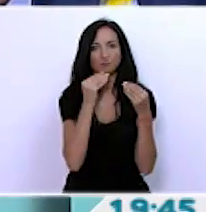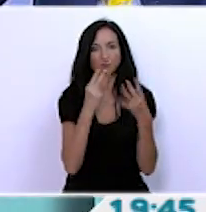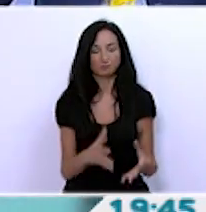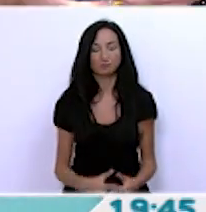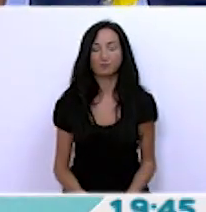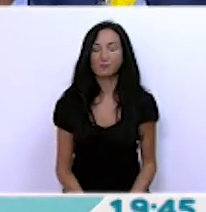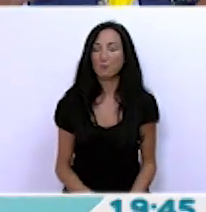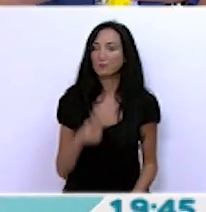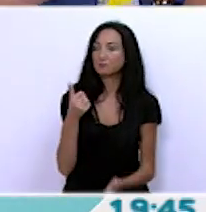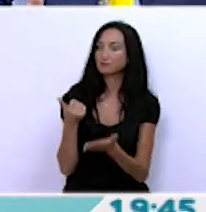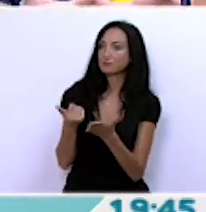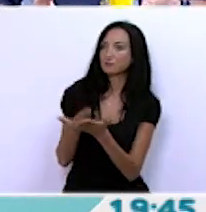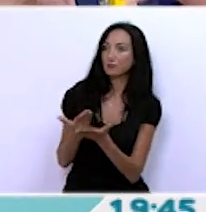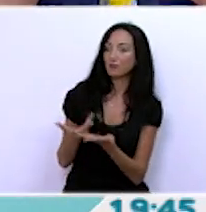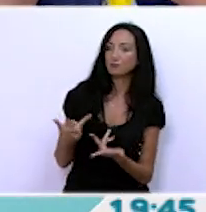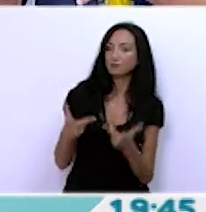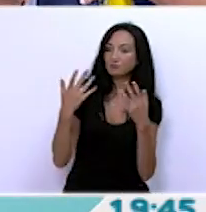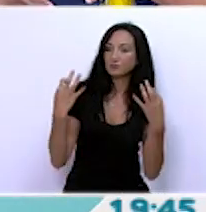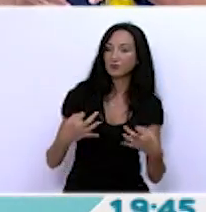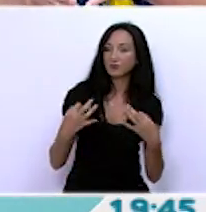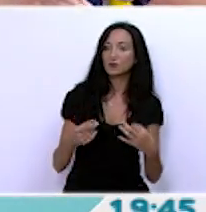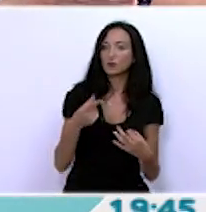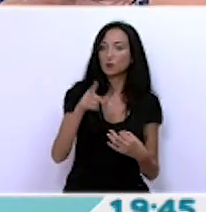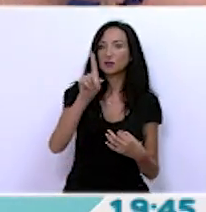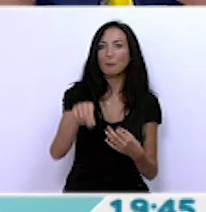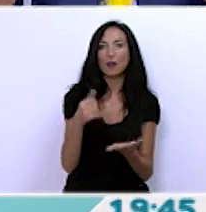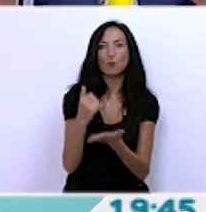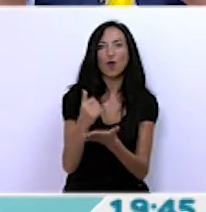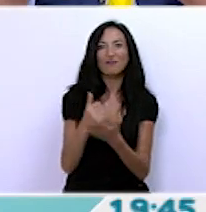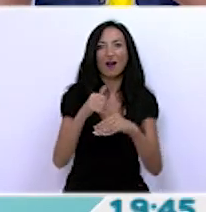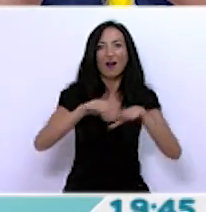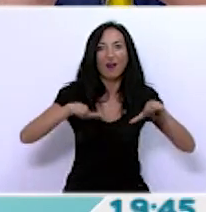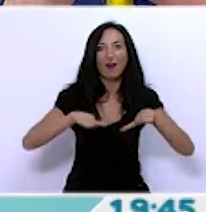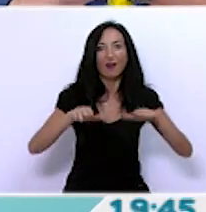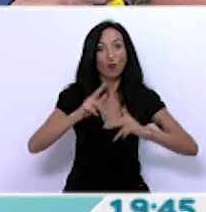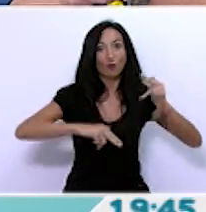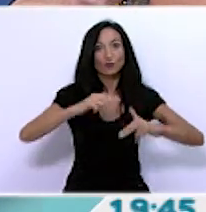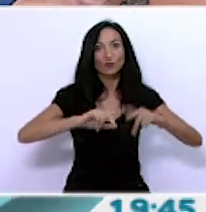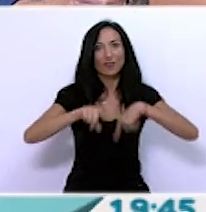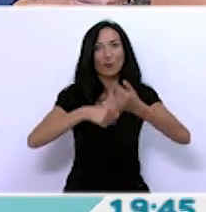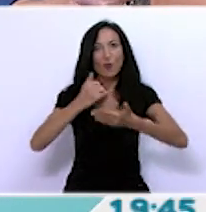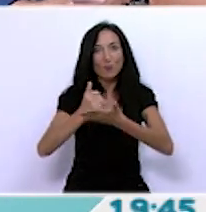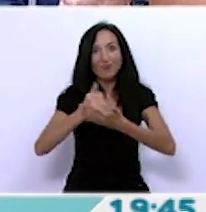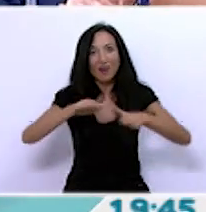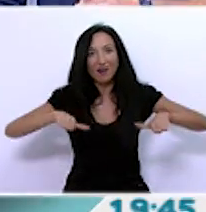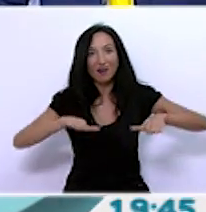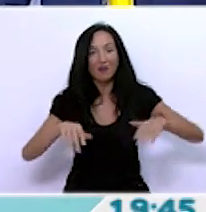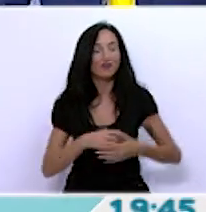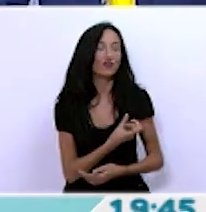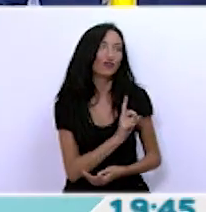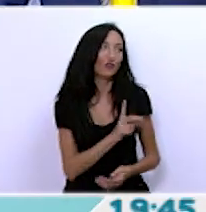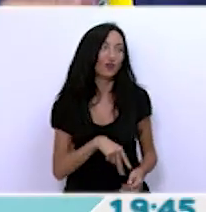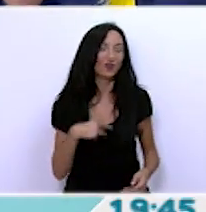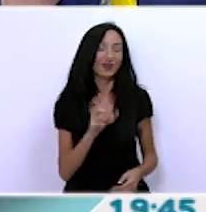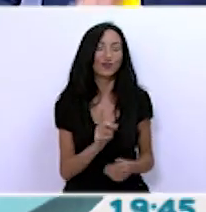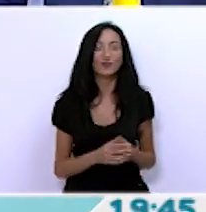dar el certificado y de garantías y todo, ¿te bañas en ellas también cuando las construyes y todo? No, por lo general no.